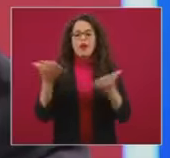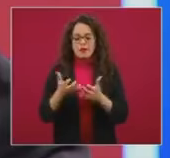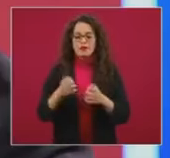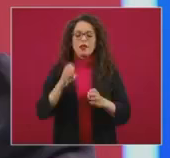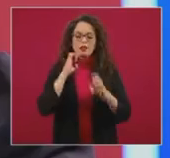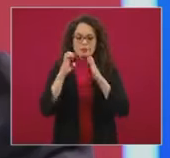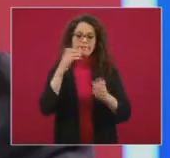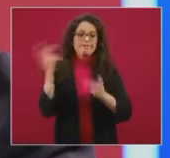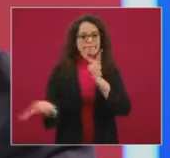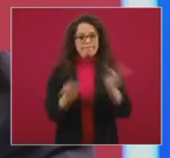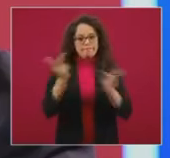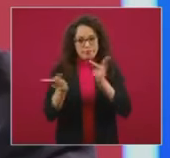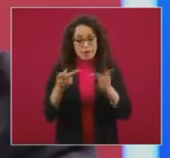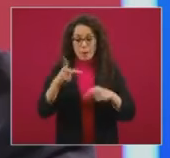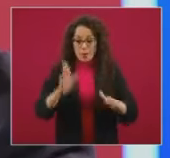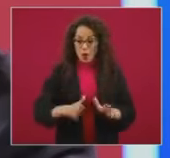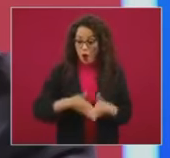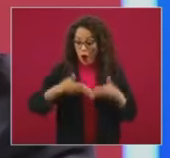Ahora, en cambio,